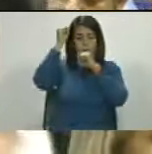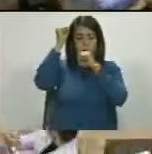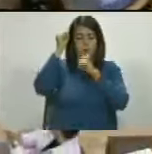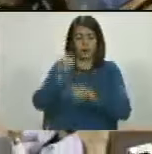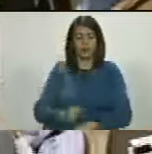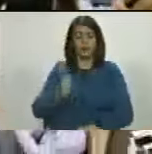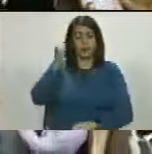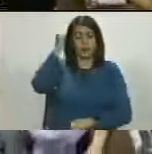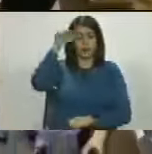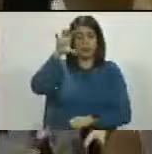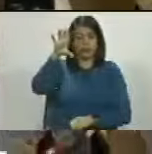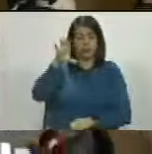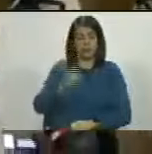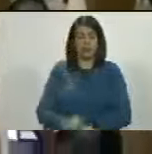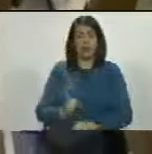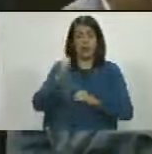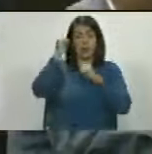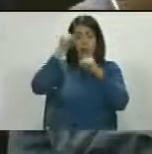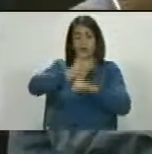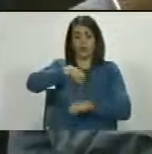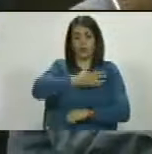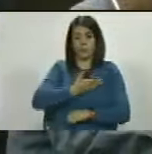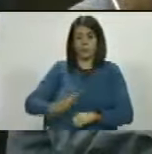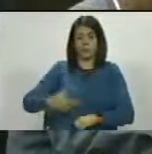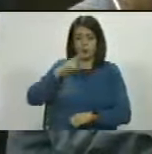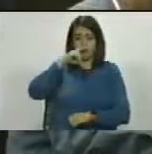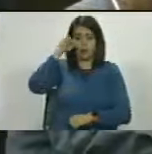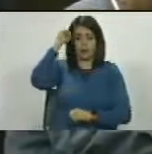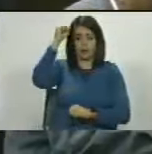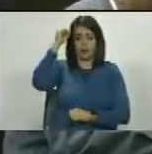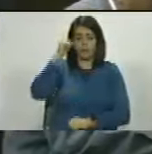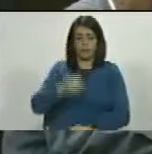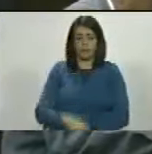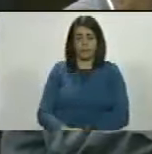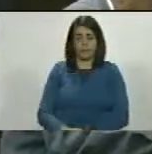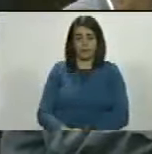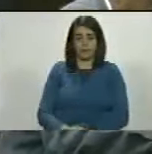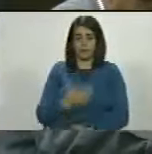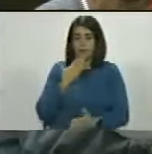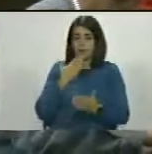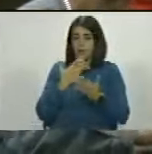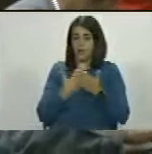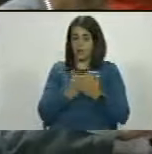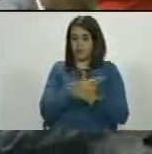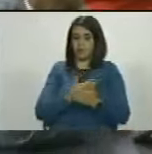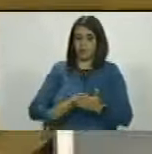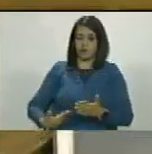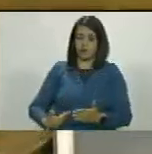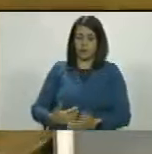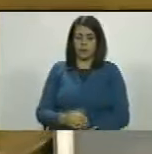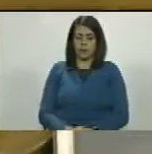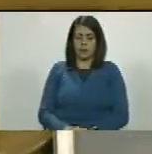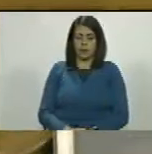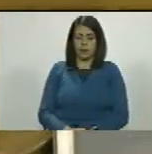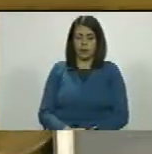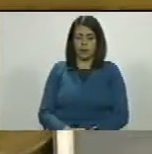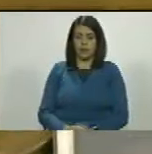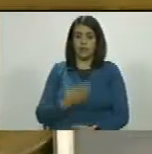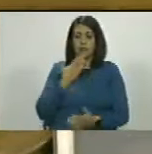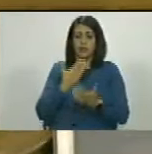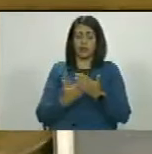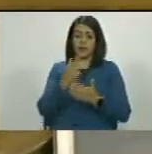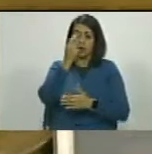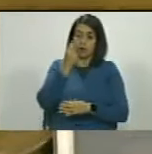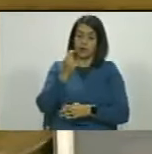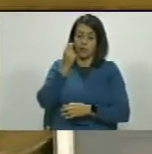¡Que viva la patria! ¡Y que viva nuestro presidente Nicolás Maduro! Muchas gracias, presidente. Gracias, diputado.